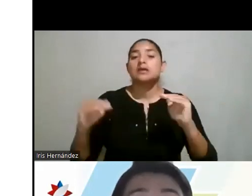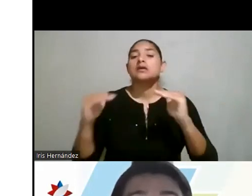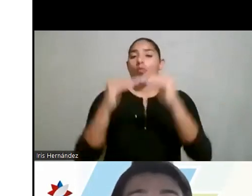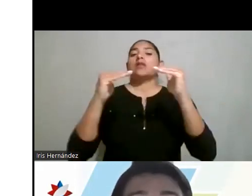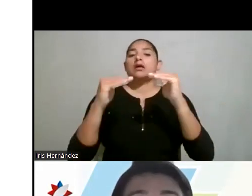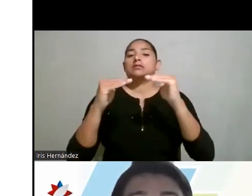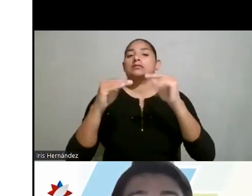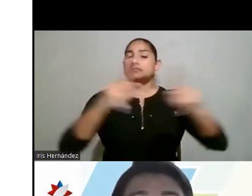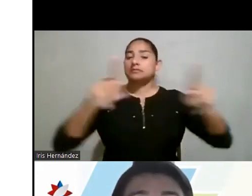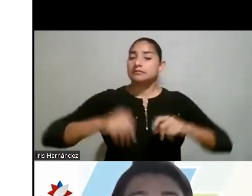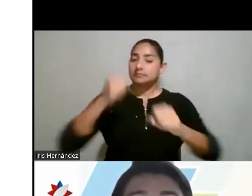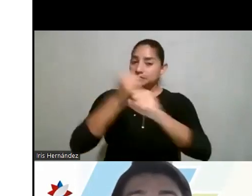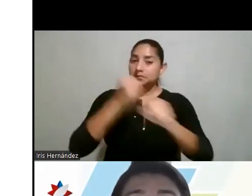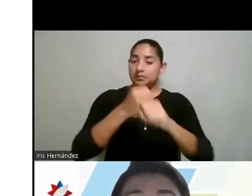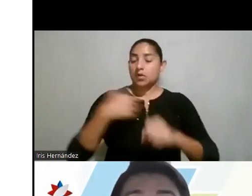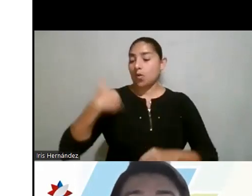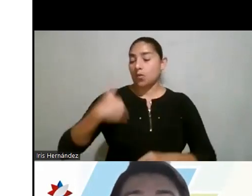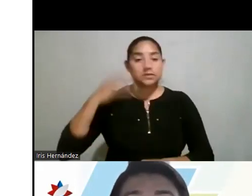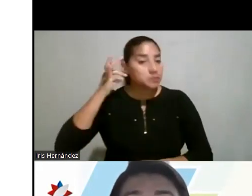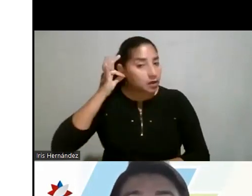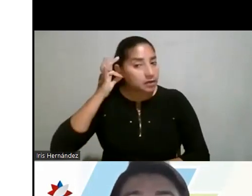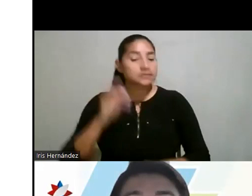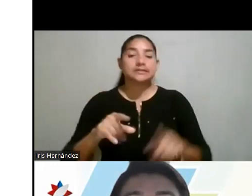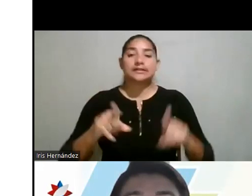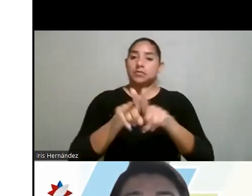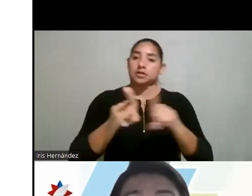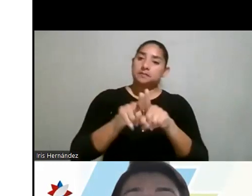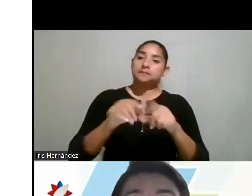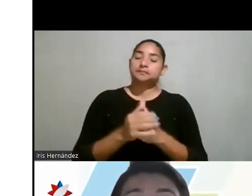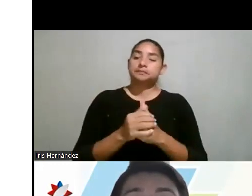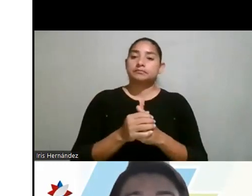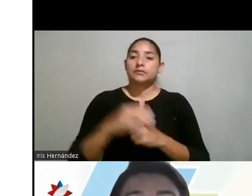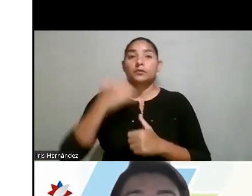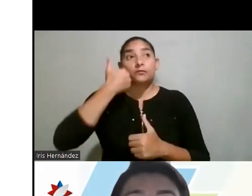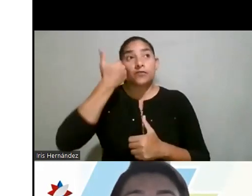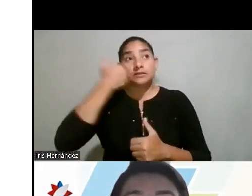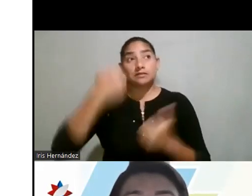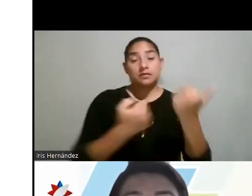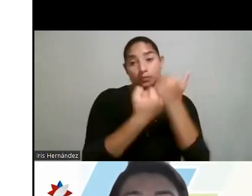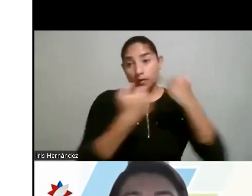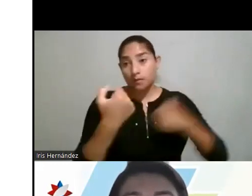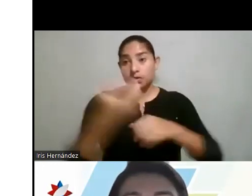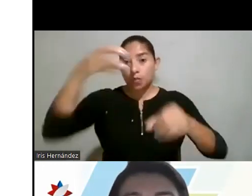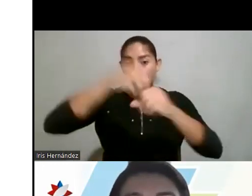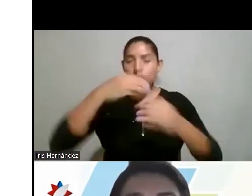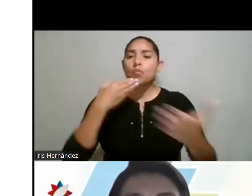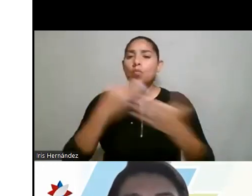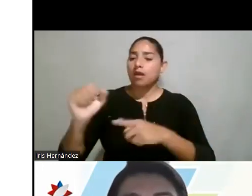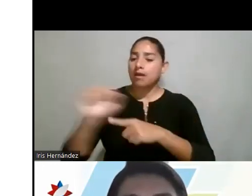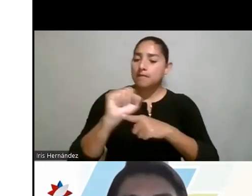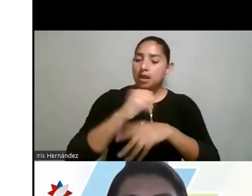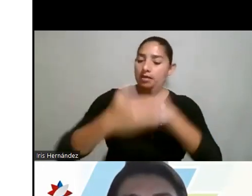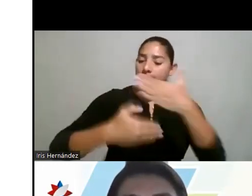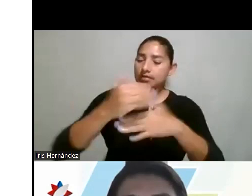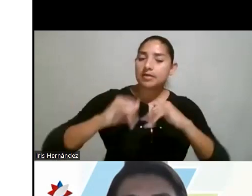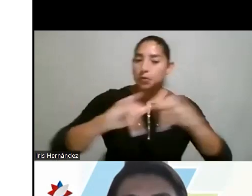de trabajo con sello de igualdad entre hombres y mujeres. También, facilitar, apoyar en la incorporación de buenas prácticas laborales